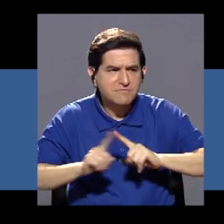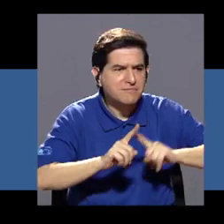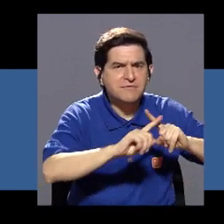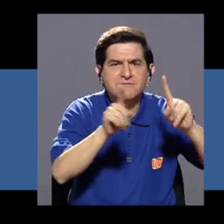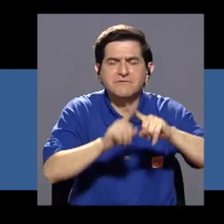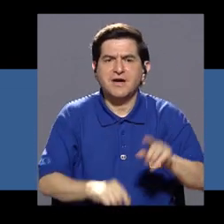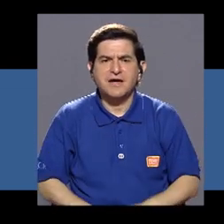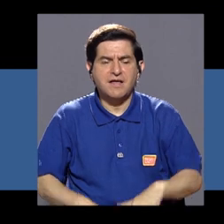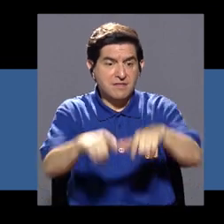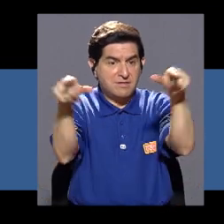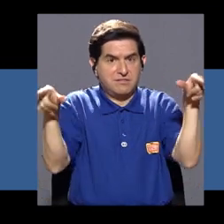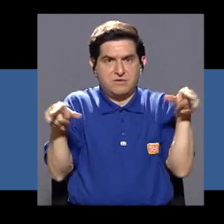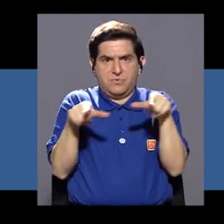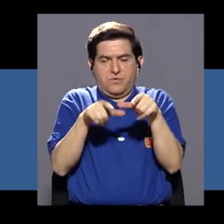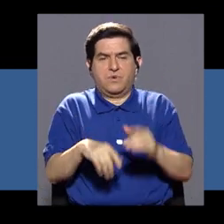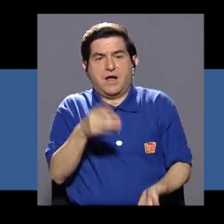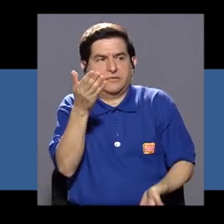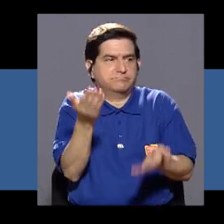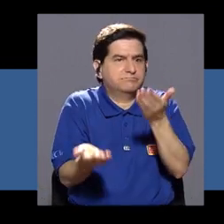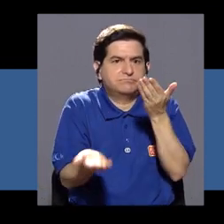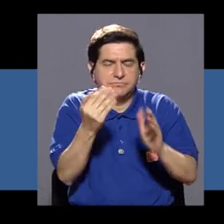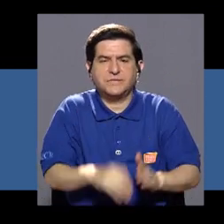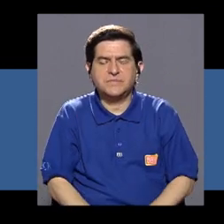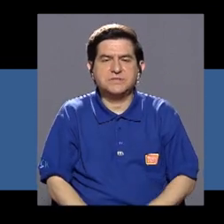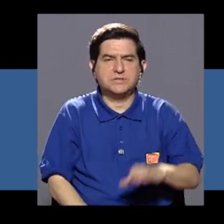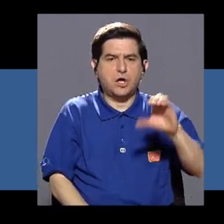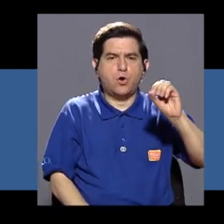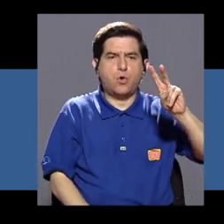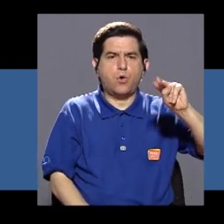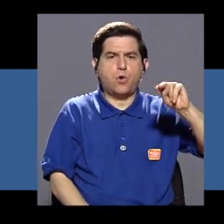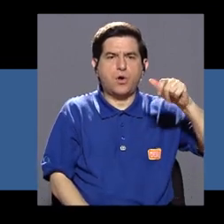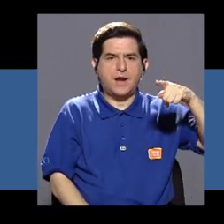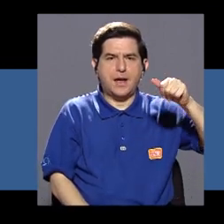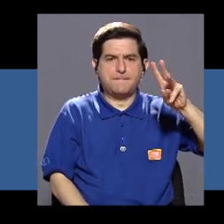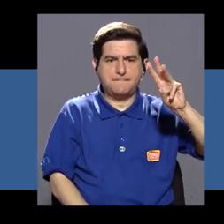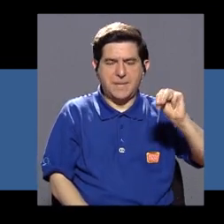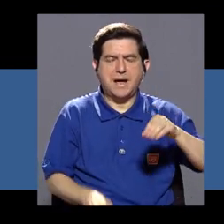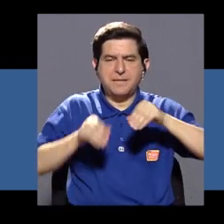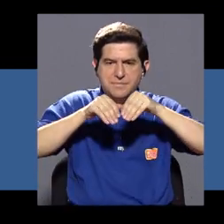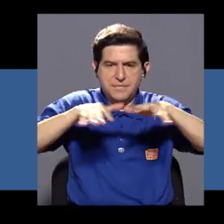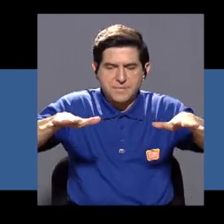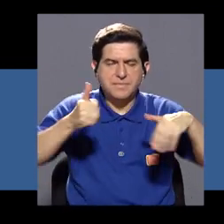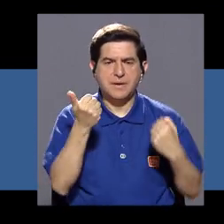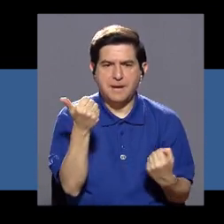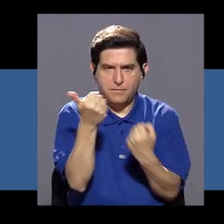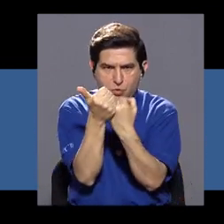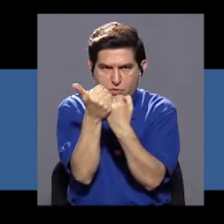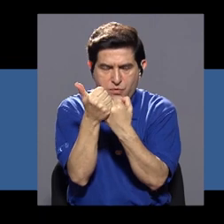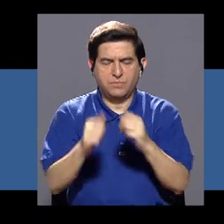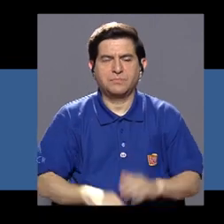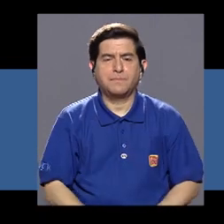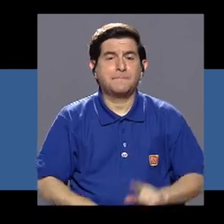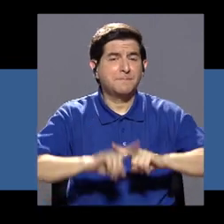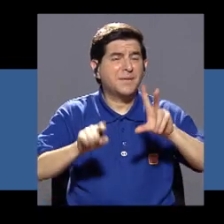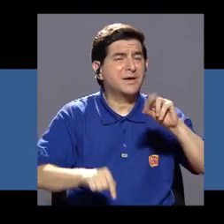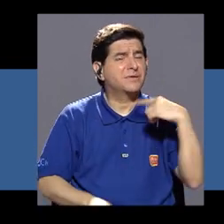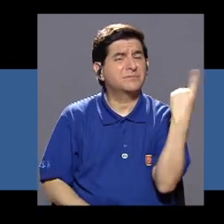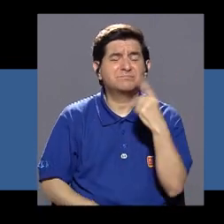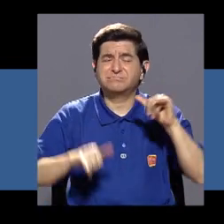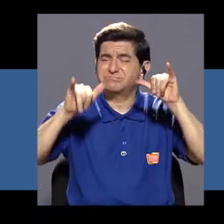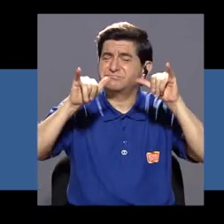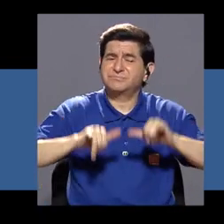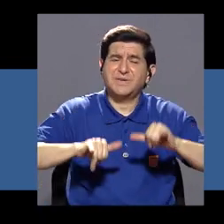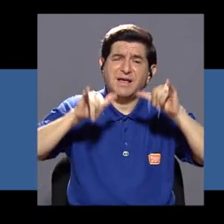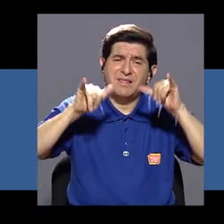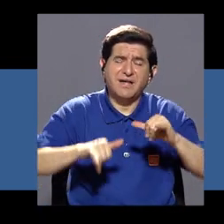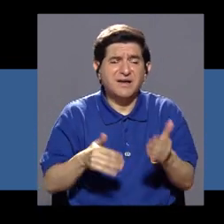en los diferentes lugares, tales como el CONAPAN, ¿verdad?, las redes de apoyo, este, pero que